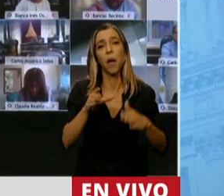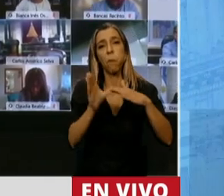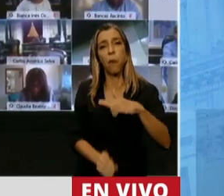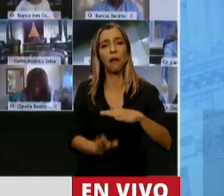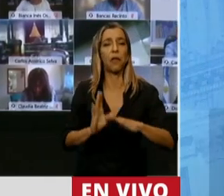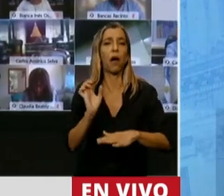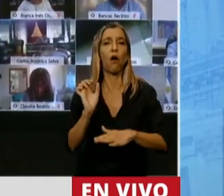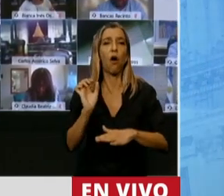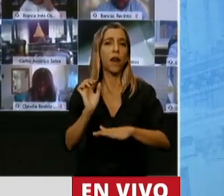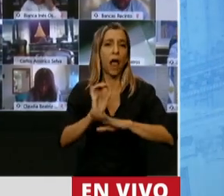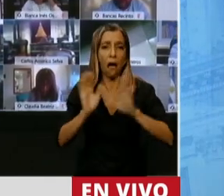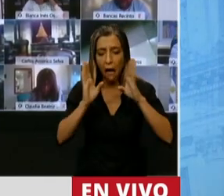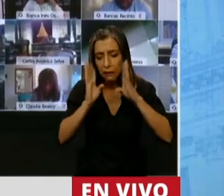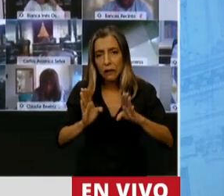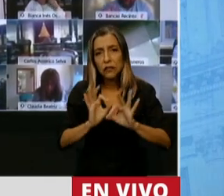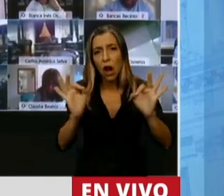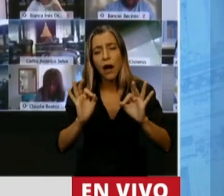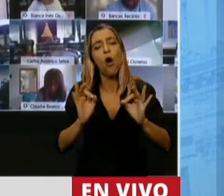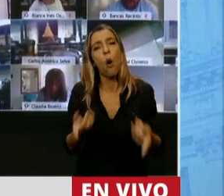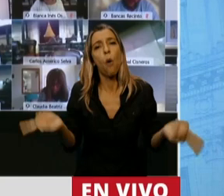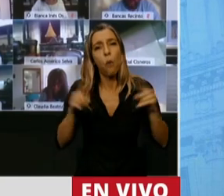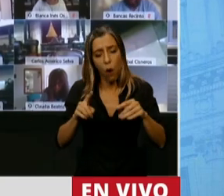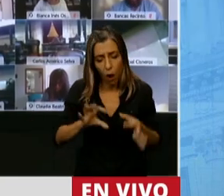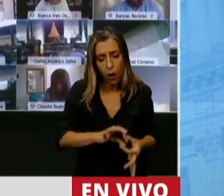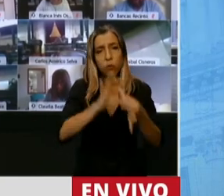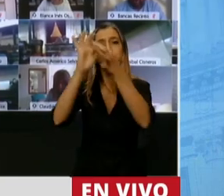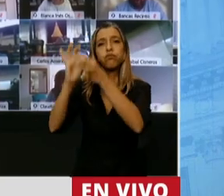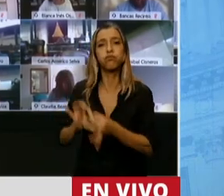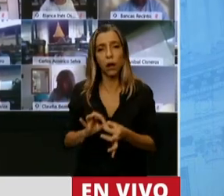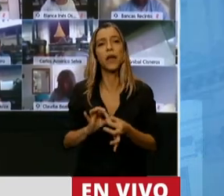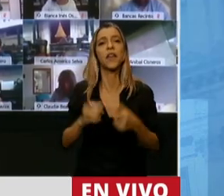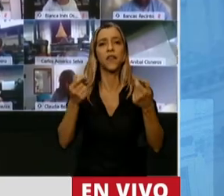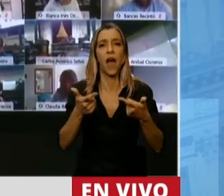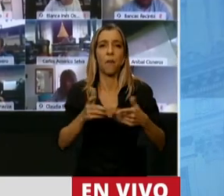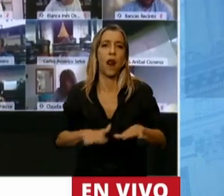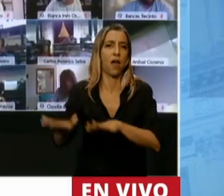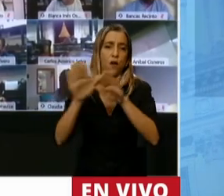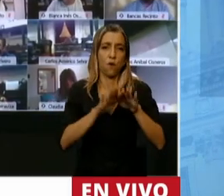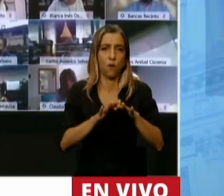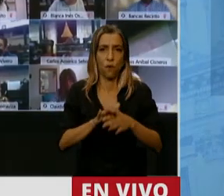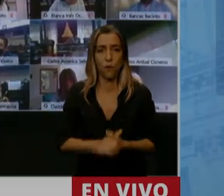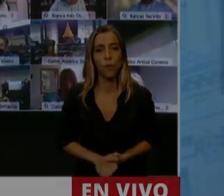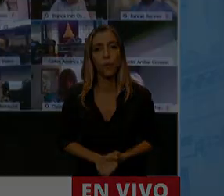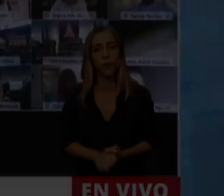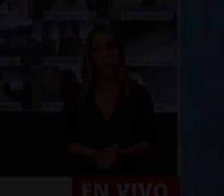se arriesguen por un país más federal y un país con más recursos. Muchas gracias, presidente. Gracias, diputado.